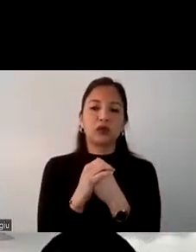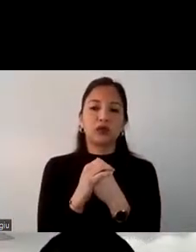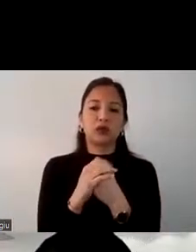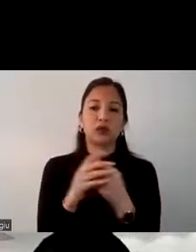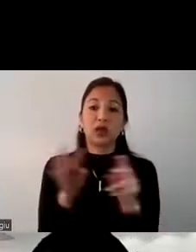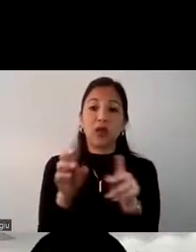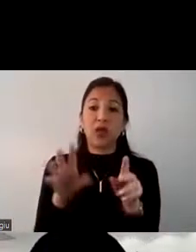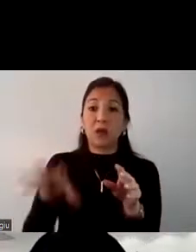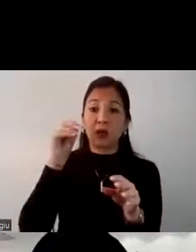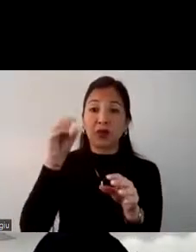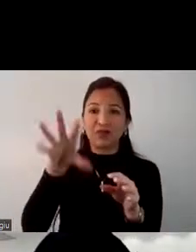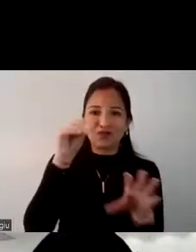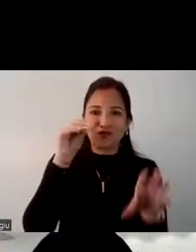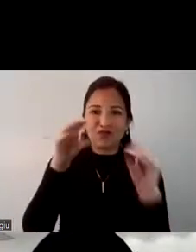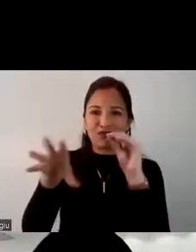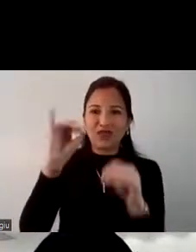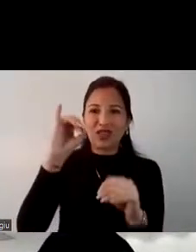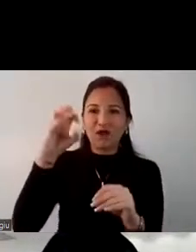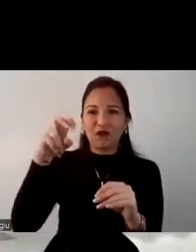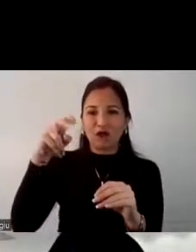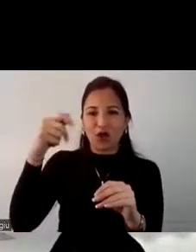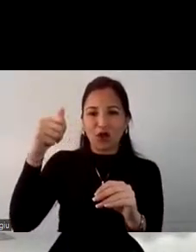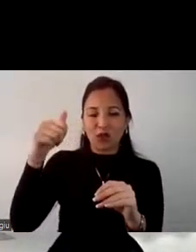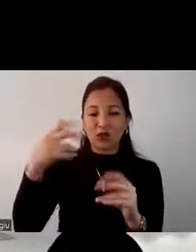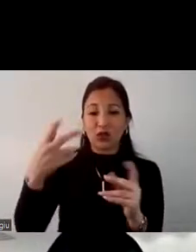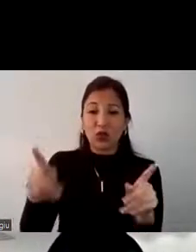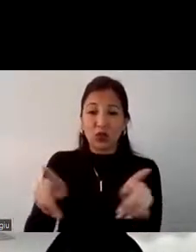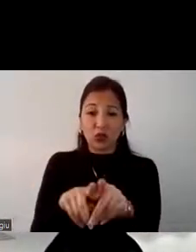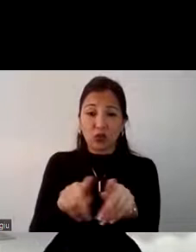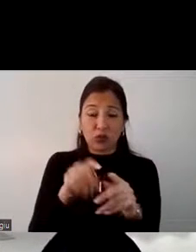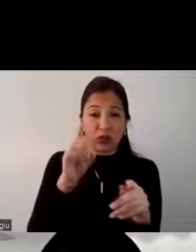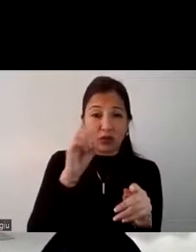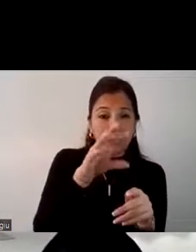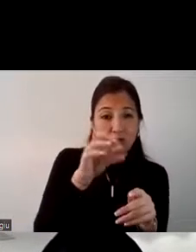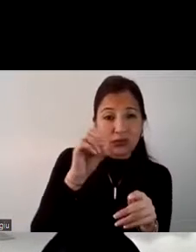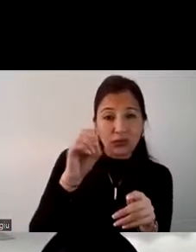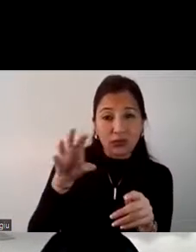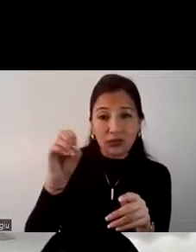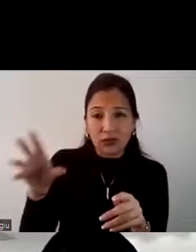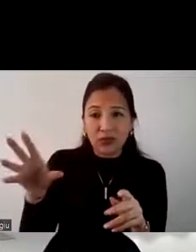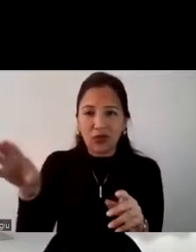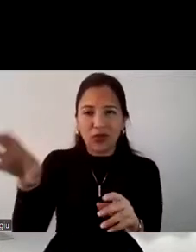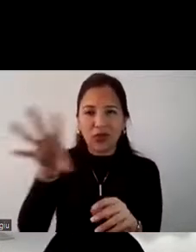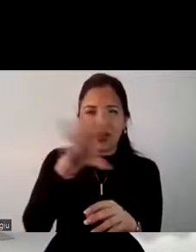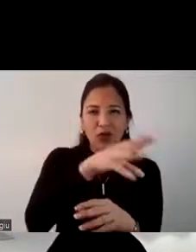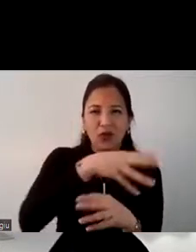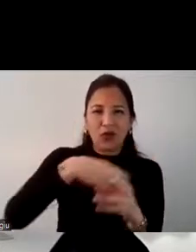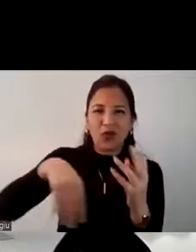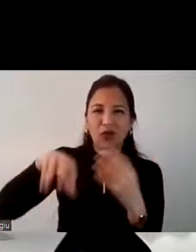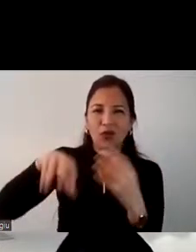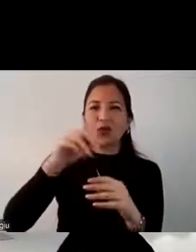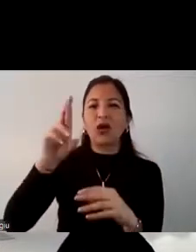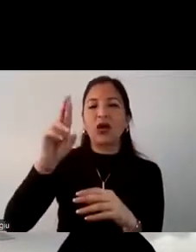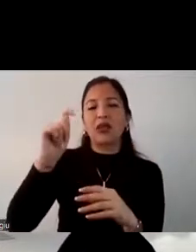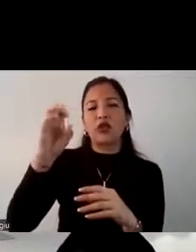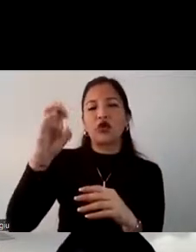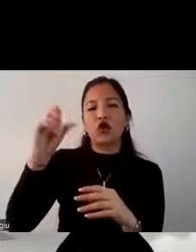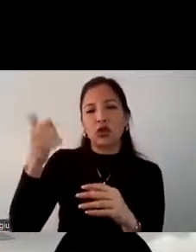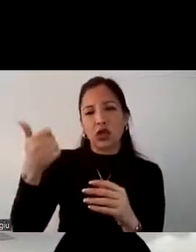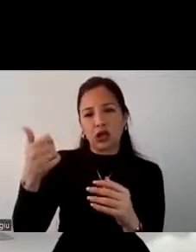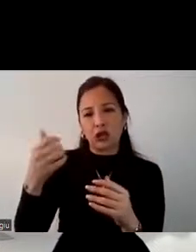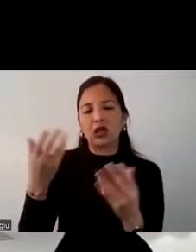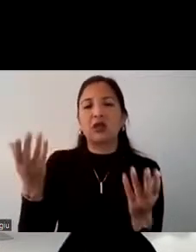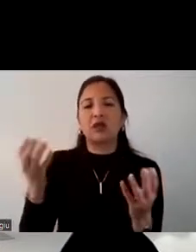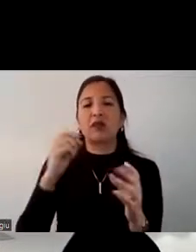principal fuente de información es por ello que es muy recomendado también estar presentes en todas las redes sociales con distintos tipos de